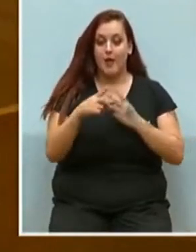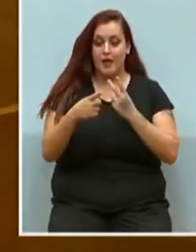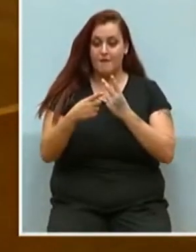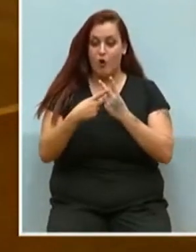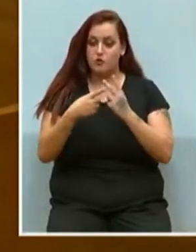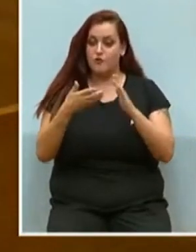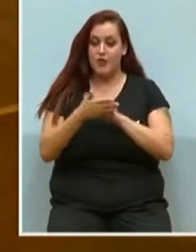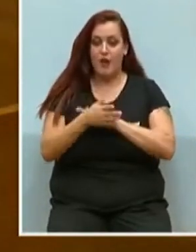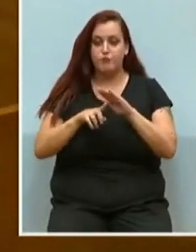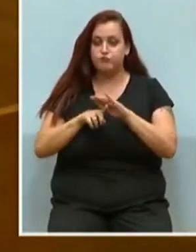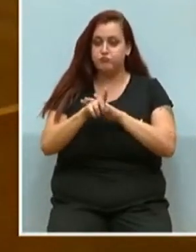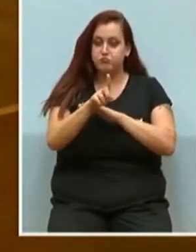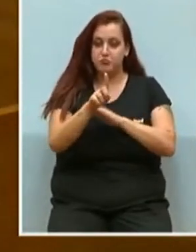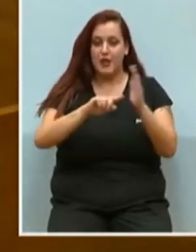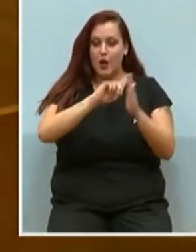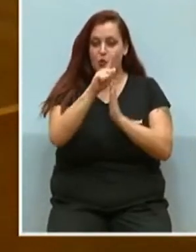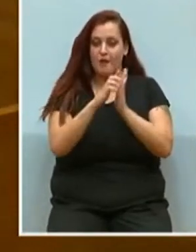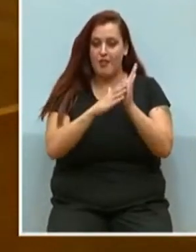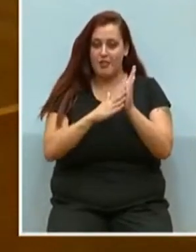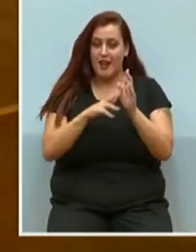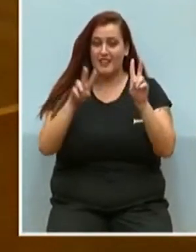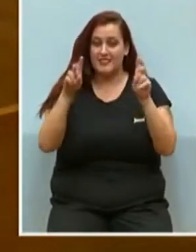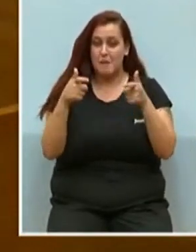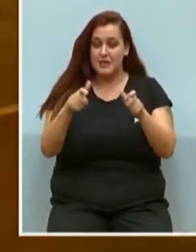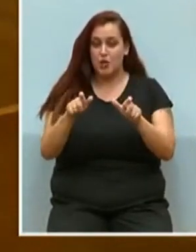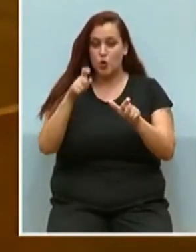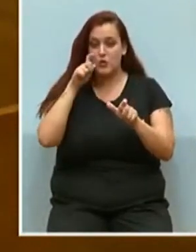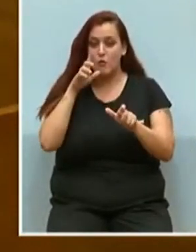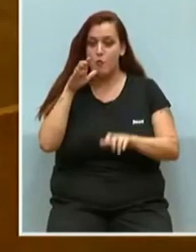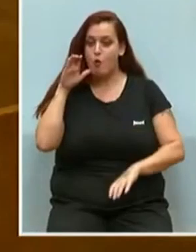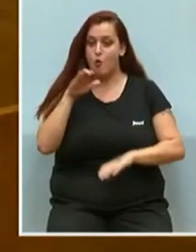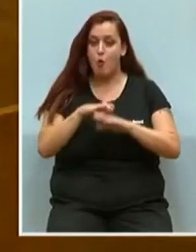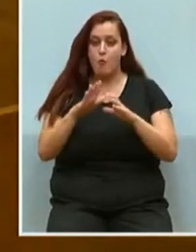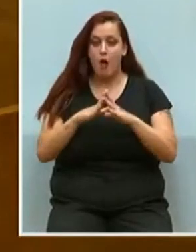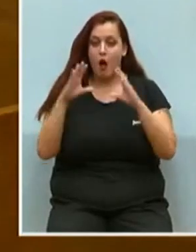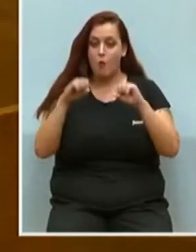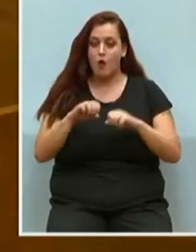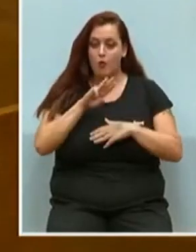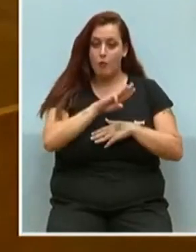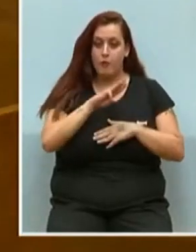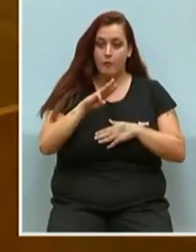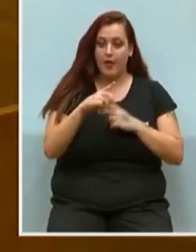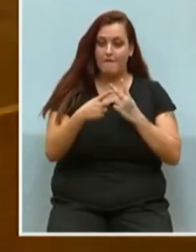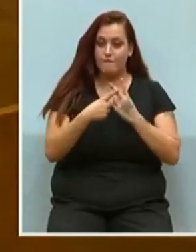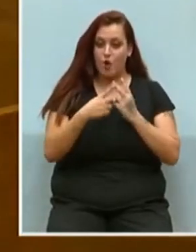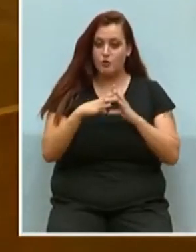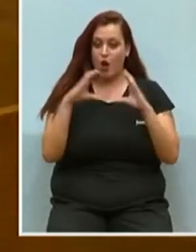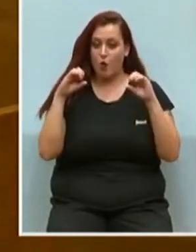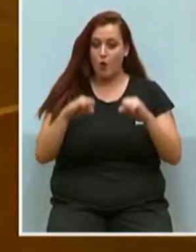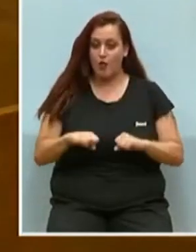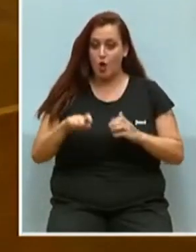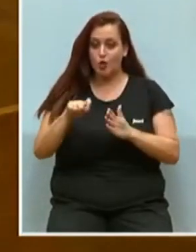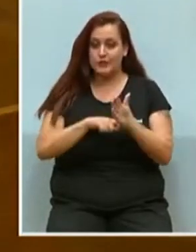Y en cuanto al turismo, señora Montes, quiero felicitarle por dar cumplimiento al acuerdo entre PP y Vox, poniendo fin a